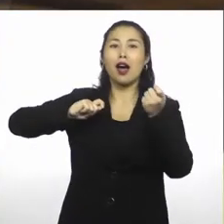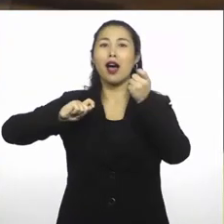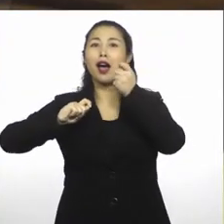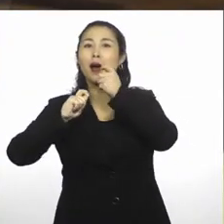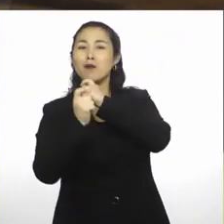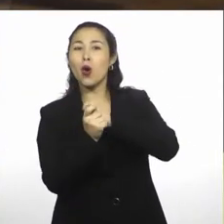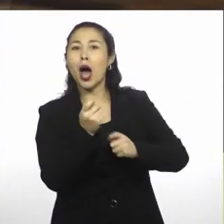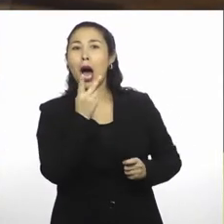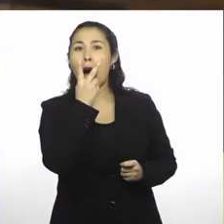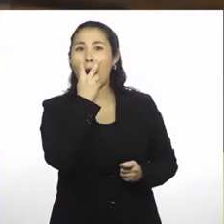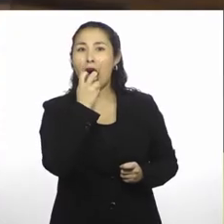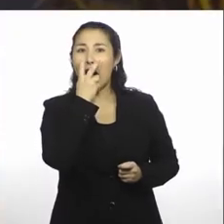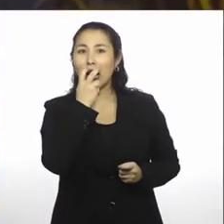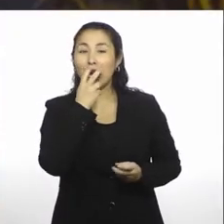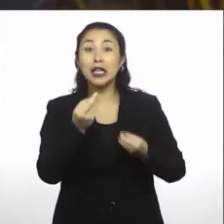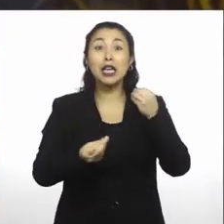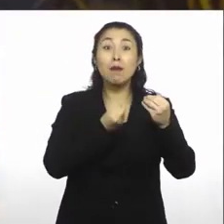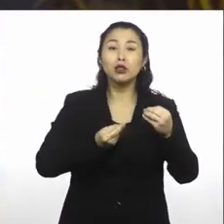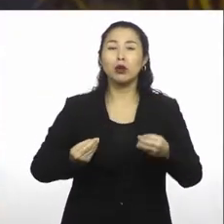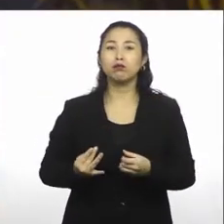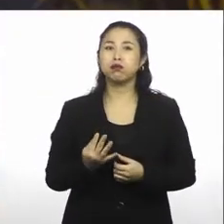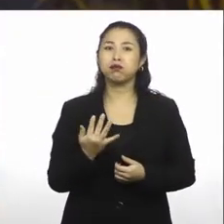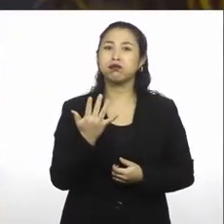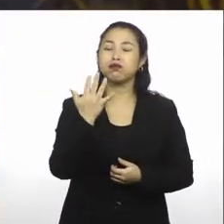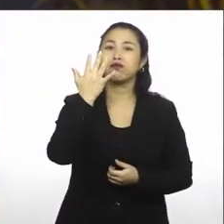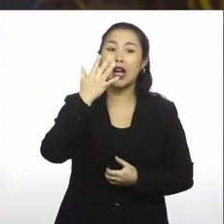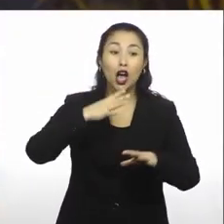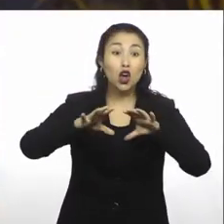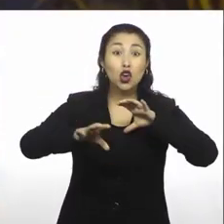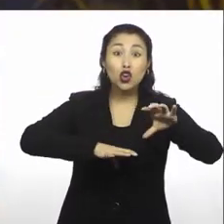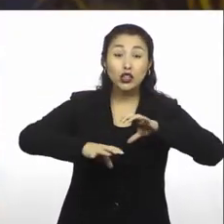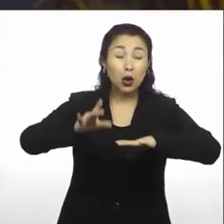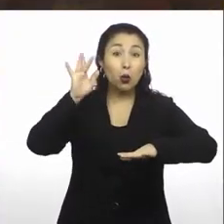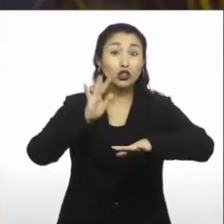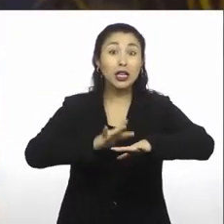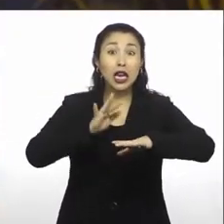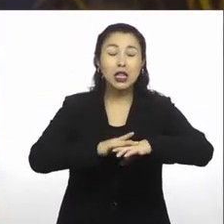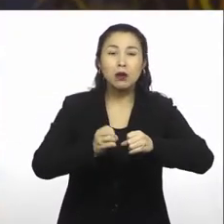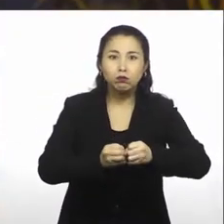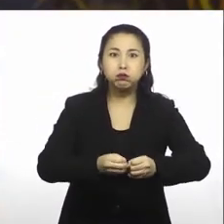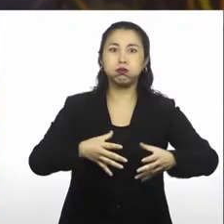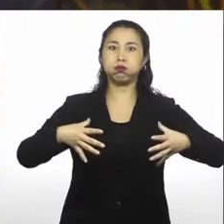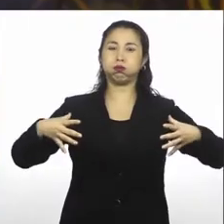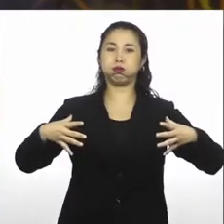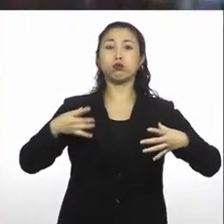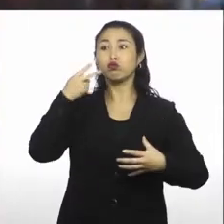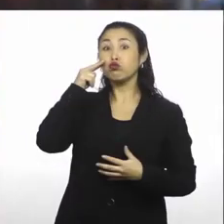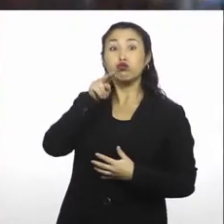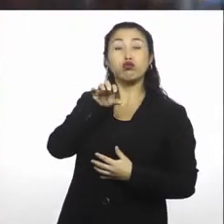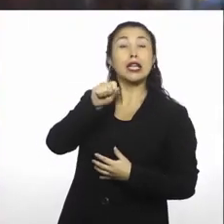Es decir, se evaporó. Los materiales, cuando se calientan, se expanden. Se nota mucho más